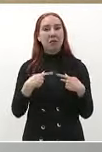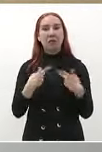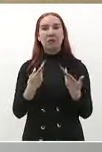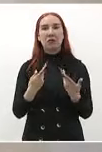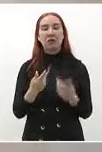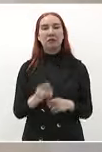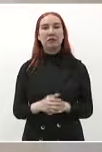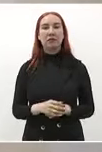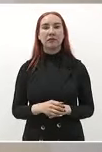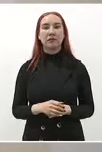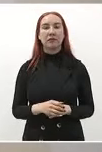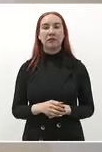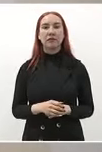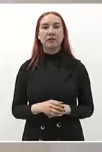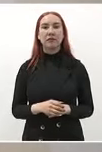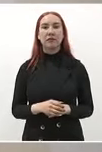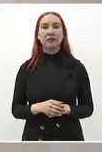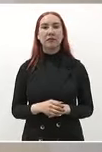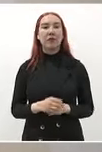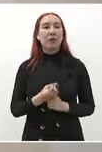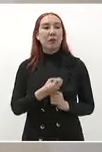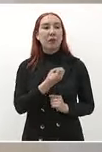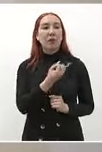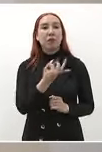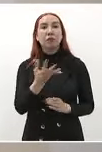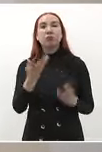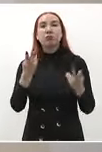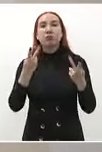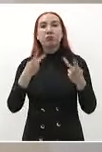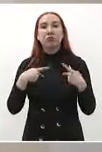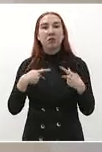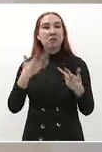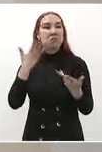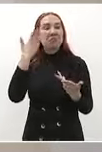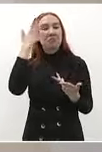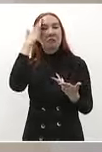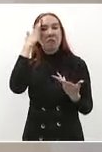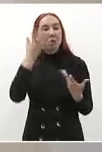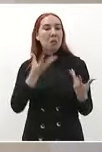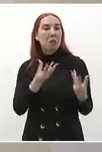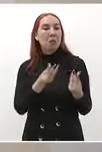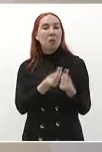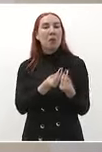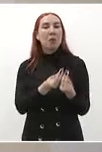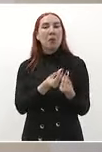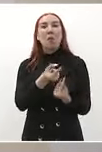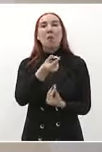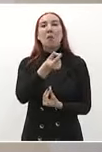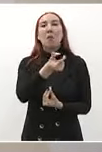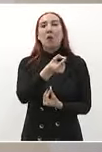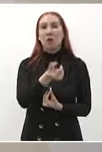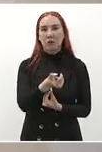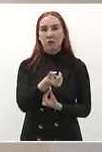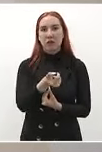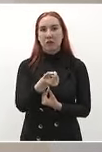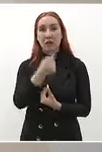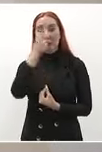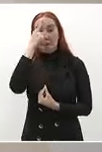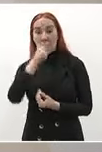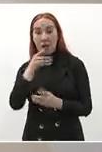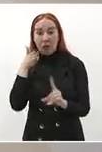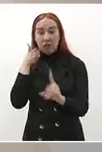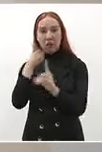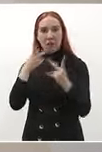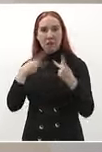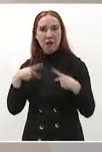un gobierno de unos cuantos no era un gobierno del pueblo y para el pueblo